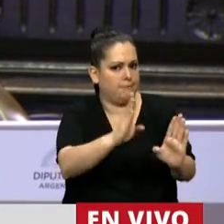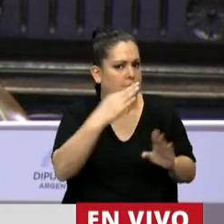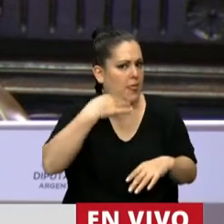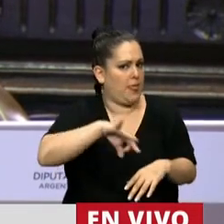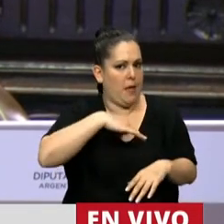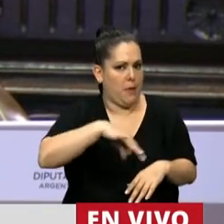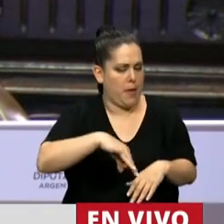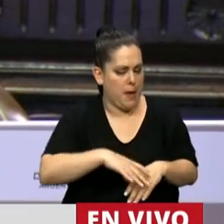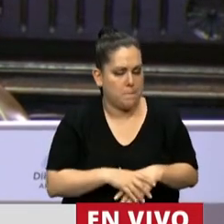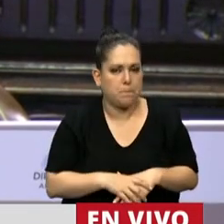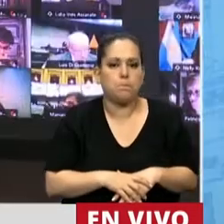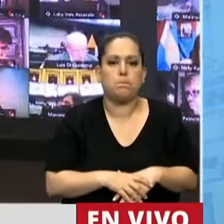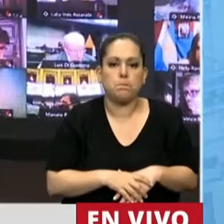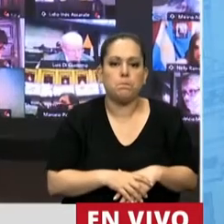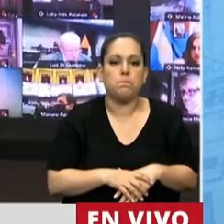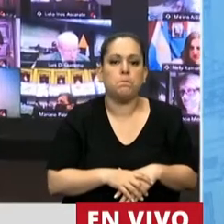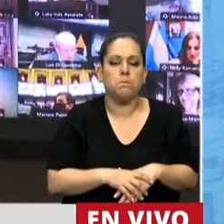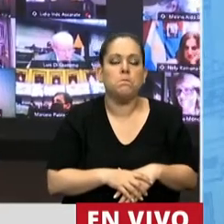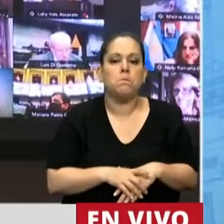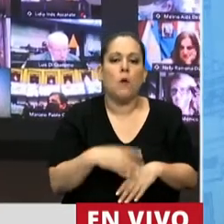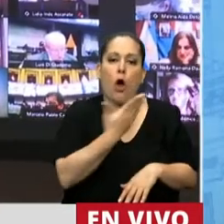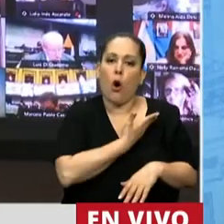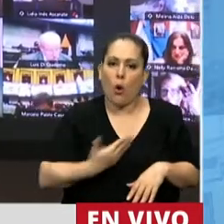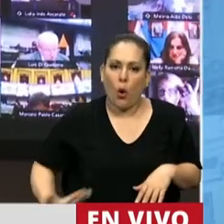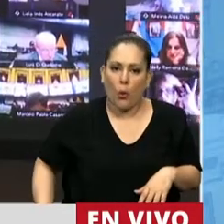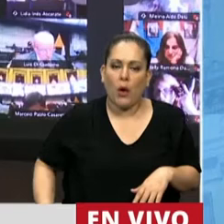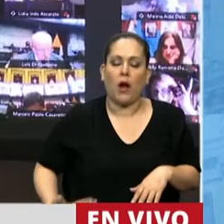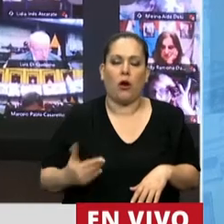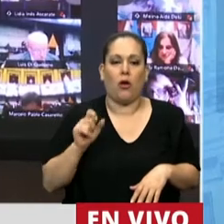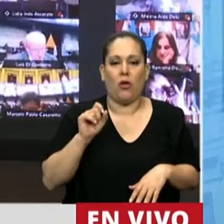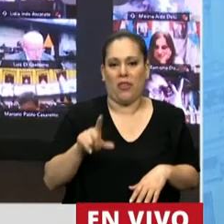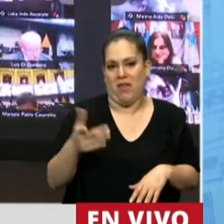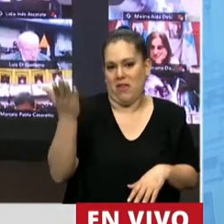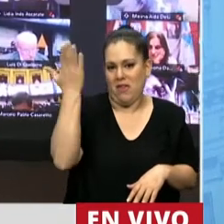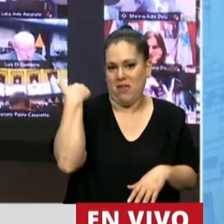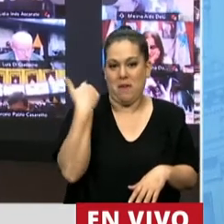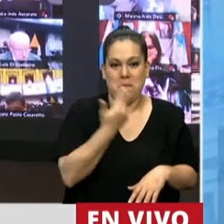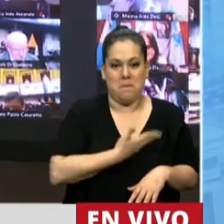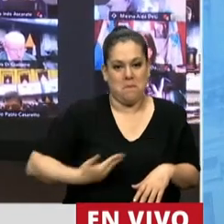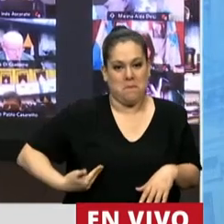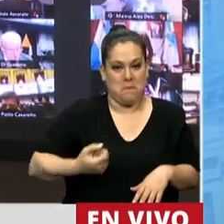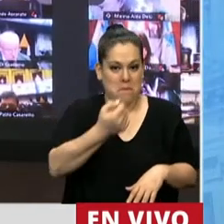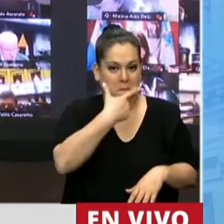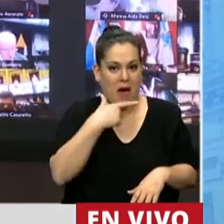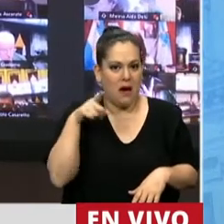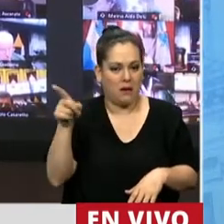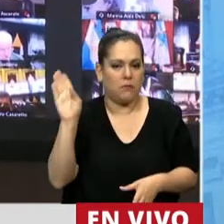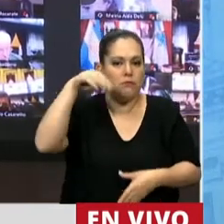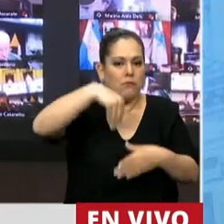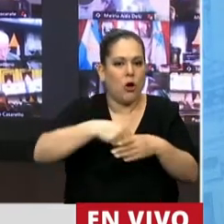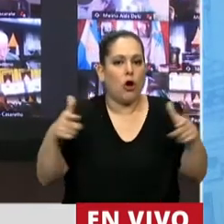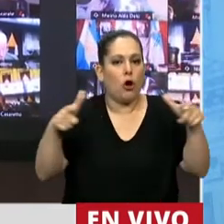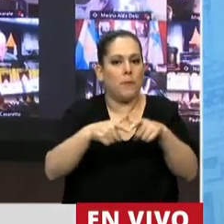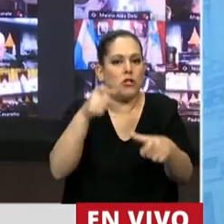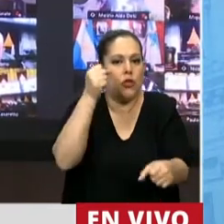Le tocó a nuestro gobierno, al gobierno del presidente Macri, integrar la comisión de trabajo tripartita